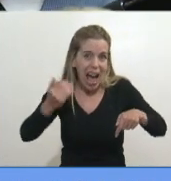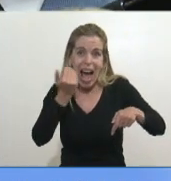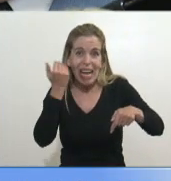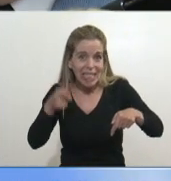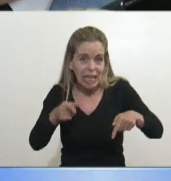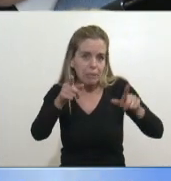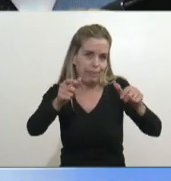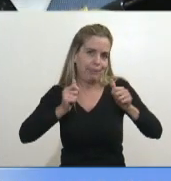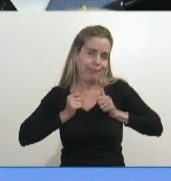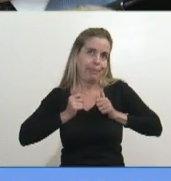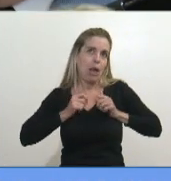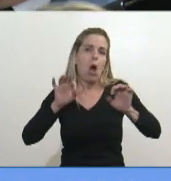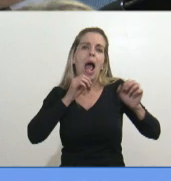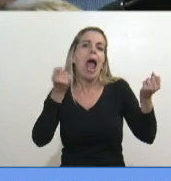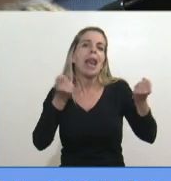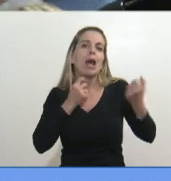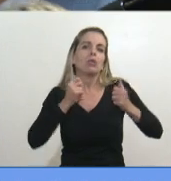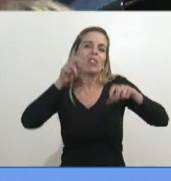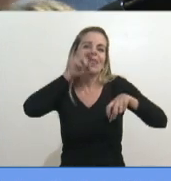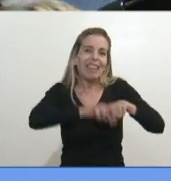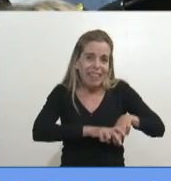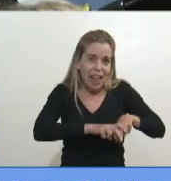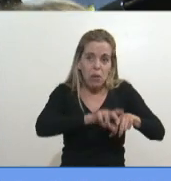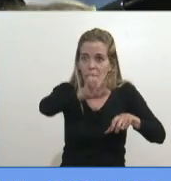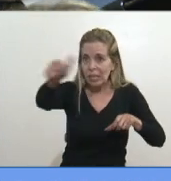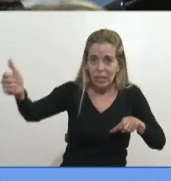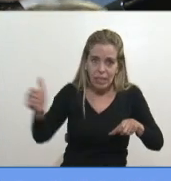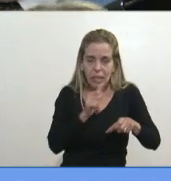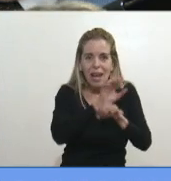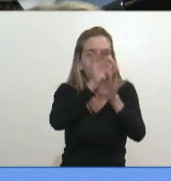Podés esperar ahí sentado en el auto que no va a venir nadie a atenderte.